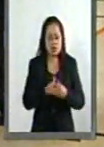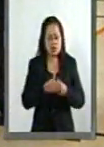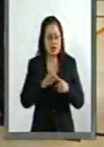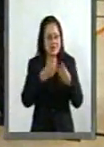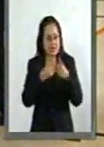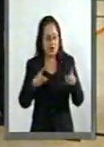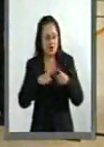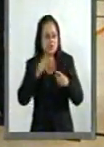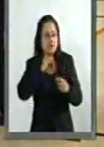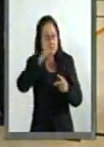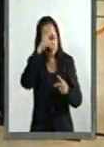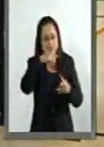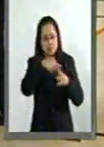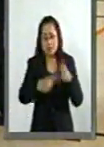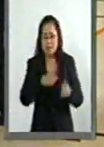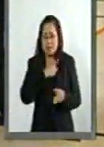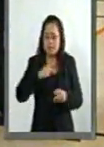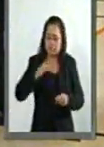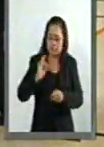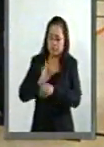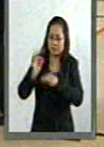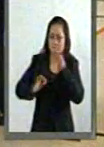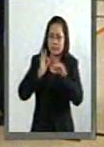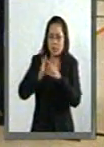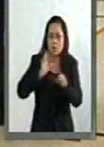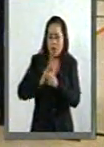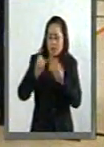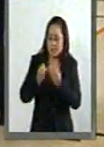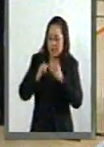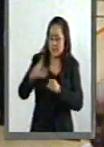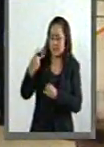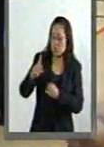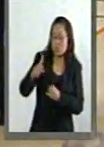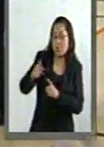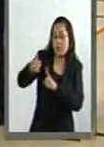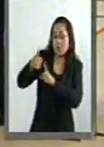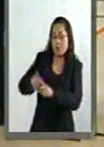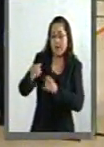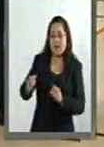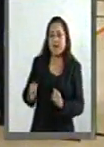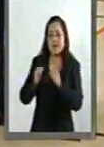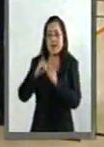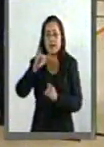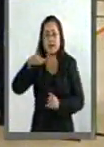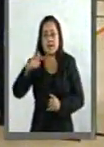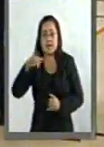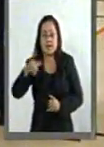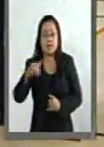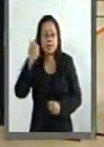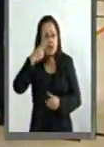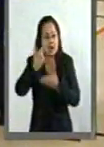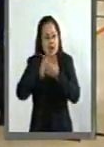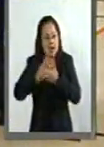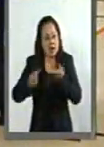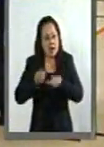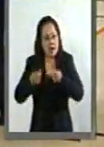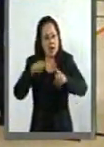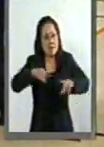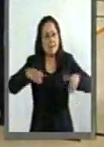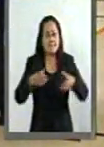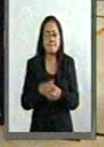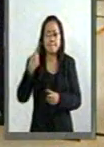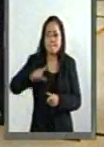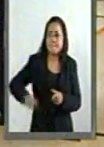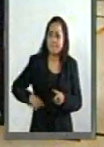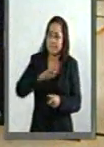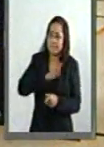el Senado de la República, tienen que velar y salvaguardar la autonomía del INEGI, así como la credibilidad en la generación de estadística que permita al